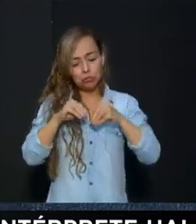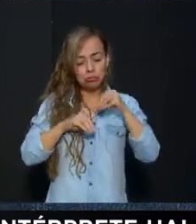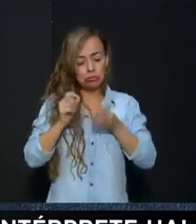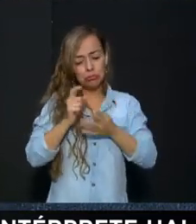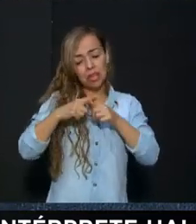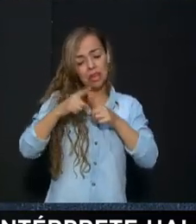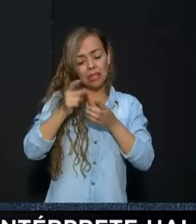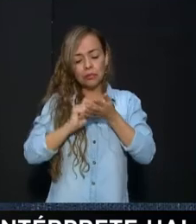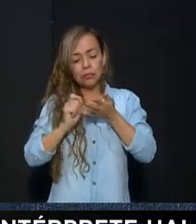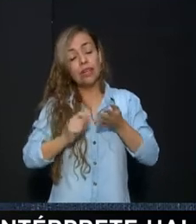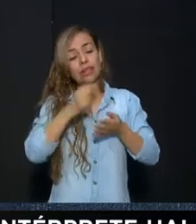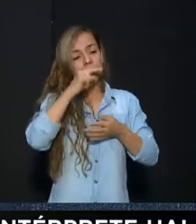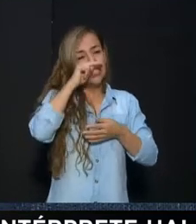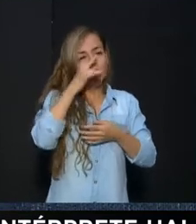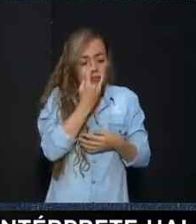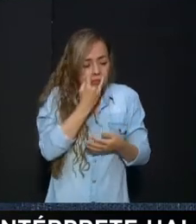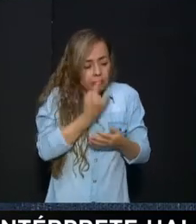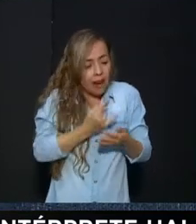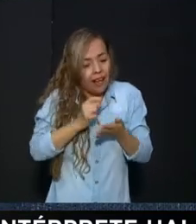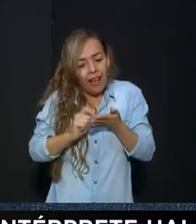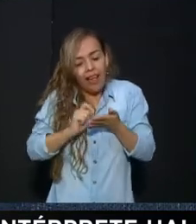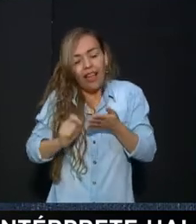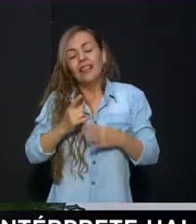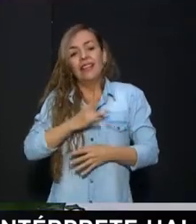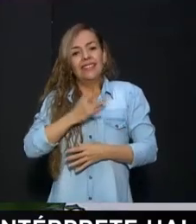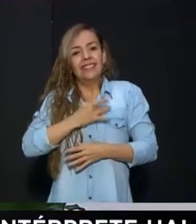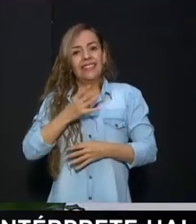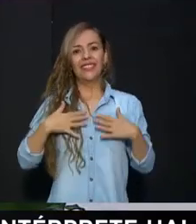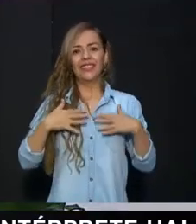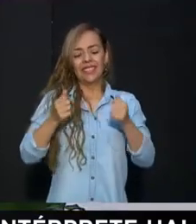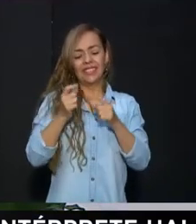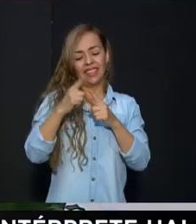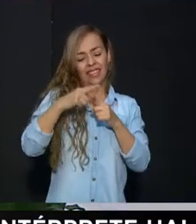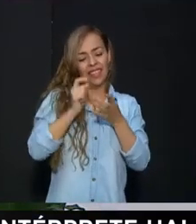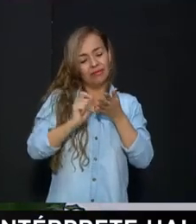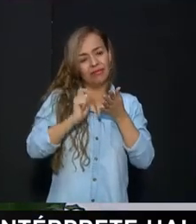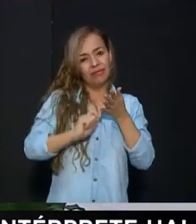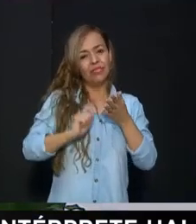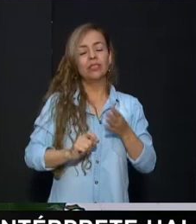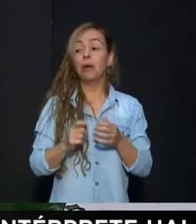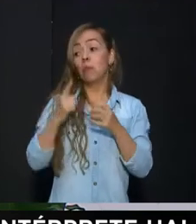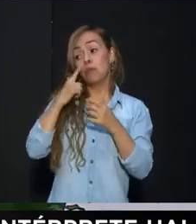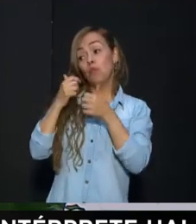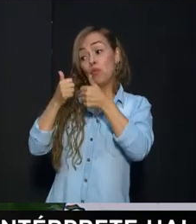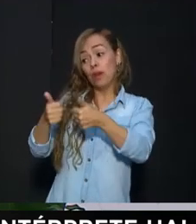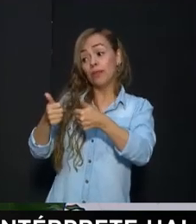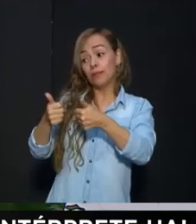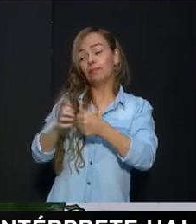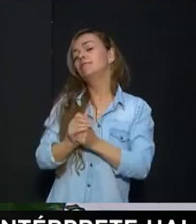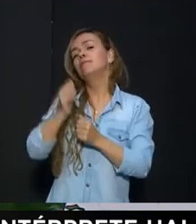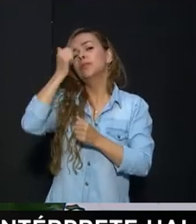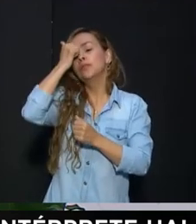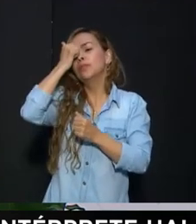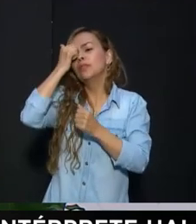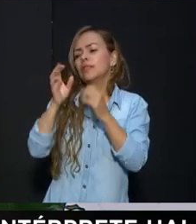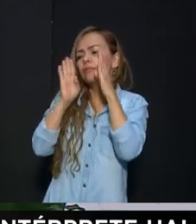Ellas Interesen Hacer las tareas Así es Qué bueno Eso Que los profesores Siempre están ahí Como atentos Pendientes Y conectados